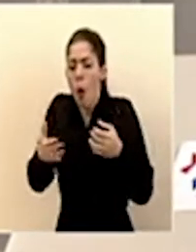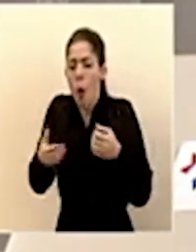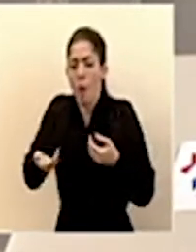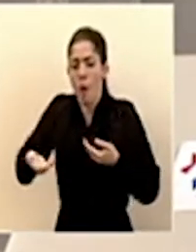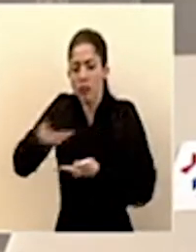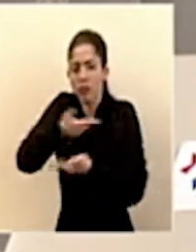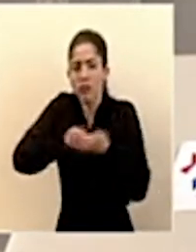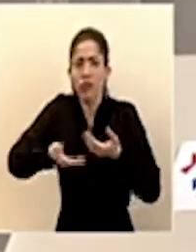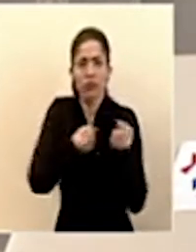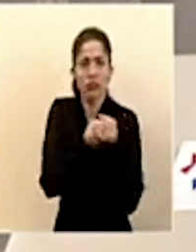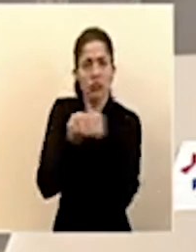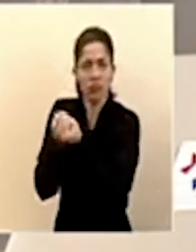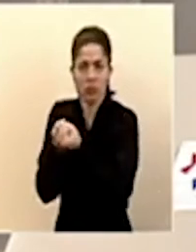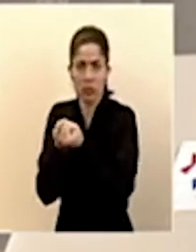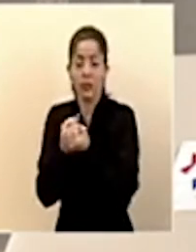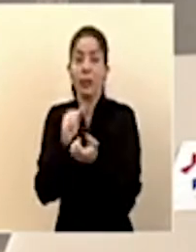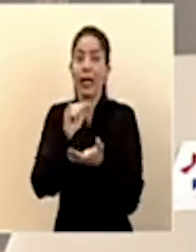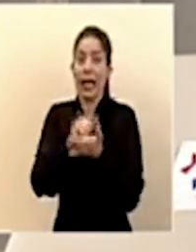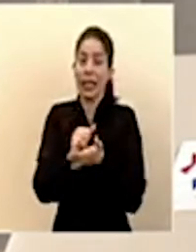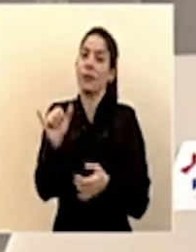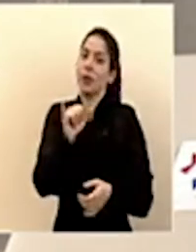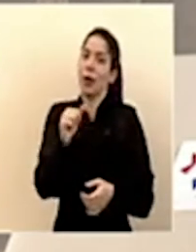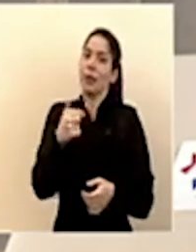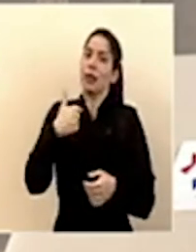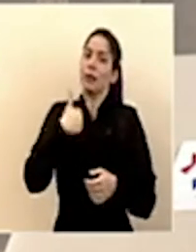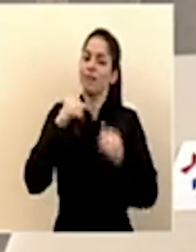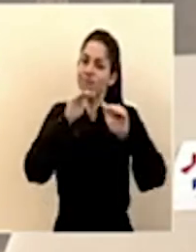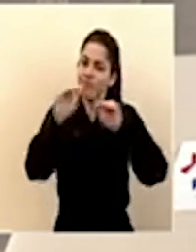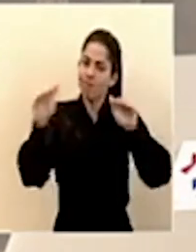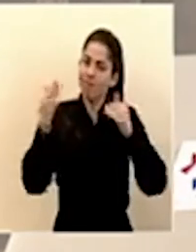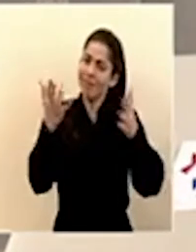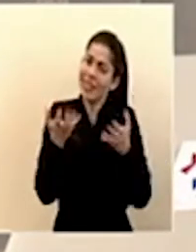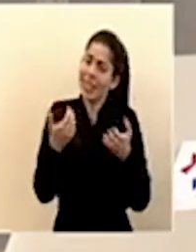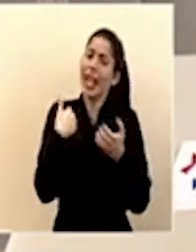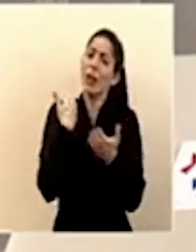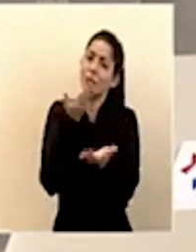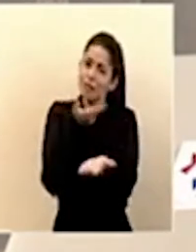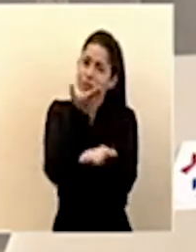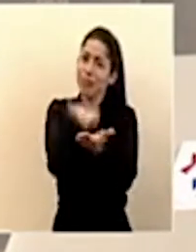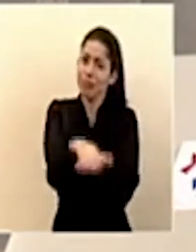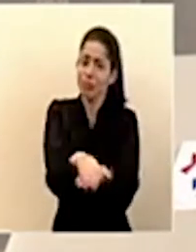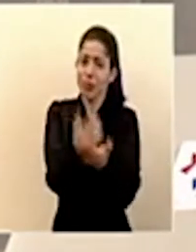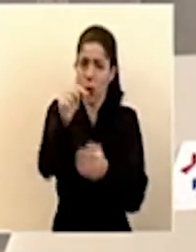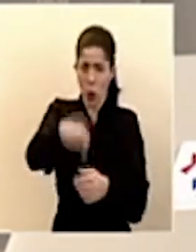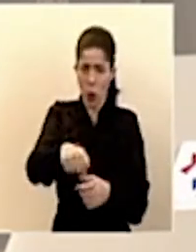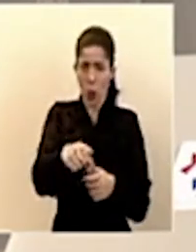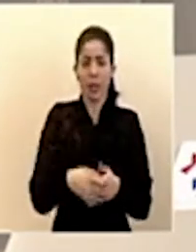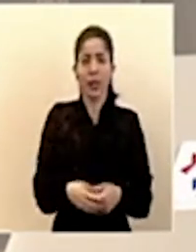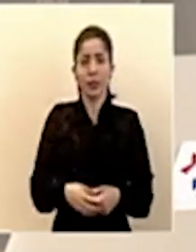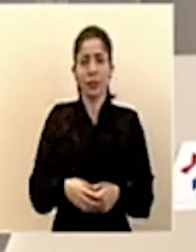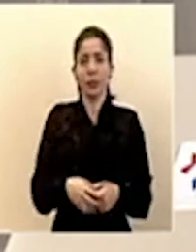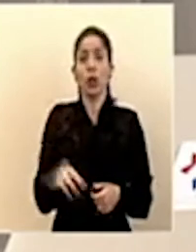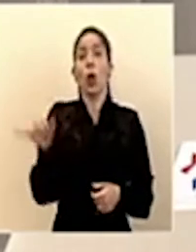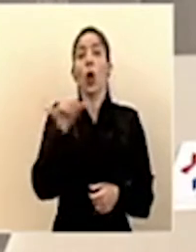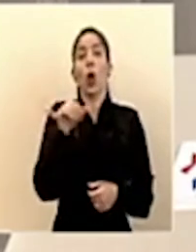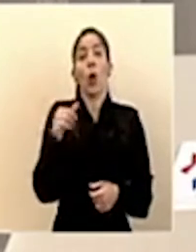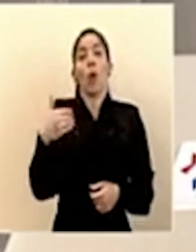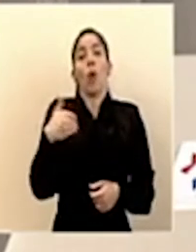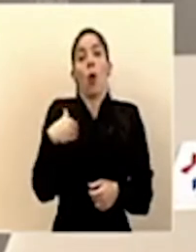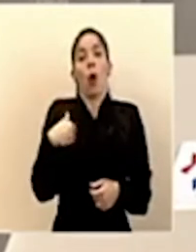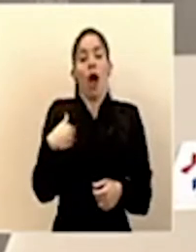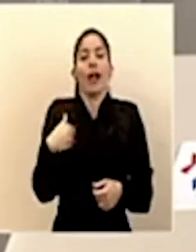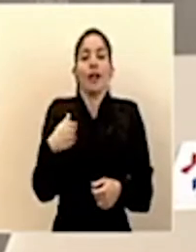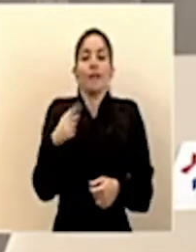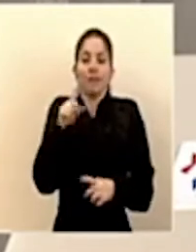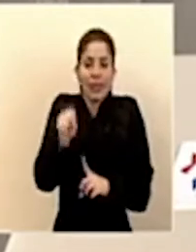a los otros. Y ese es el llamado también que queremos plantear y que quiero plantear el día de hoy. Así como tenemos una situación